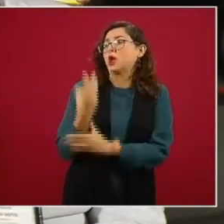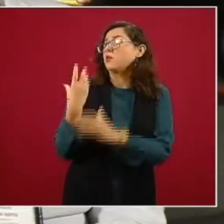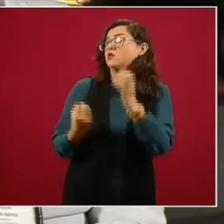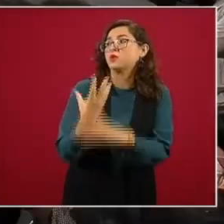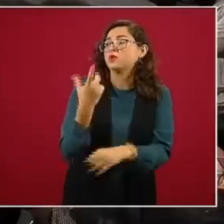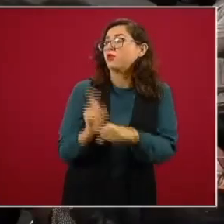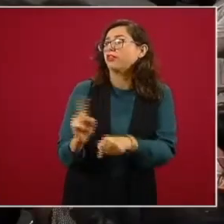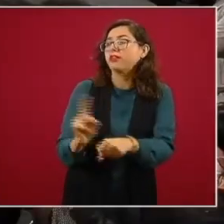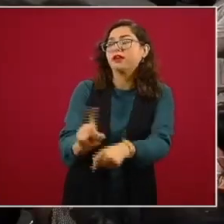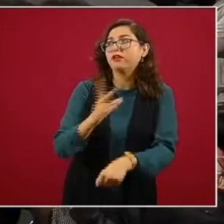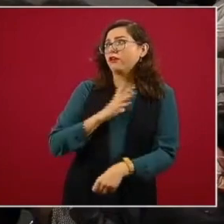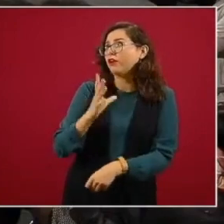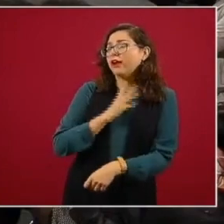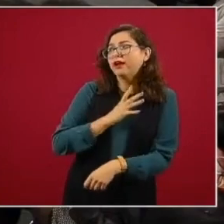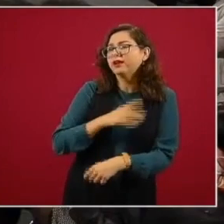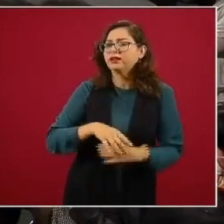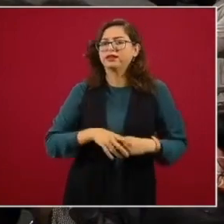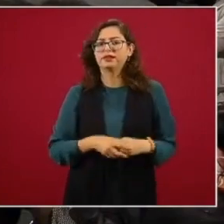pero